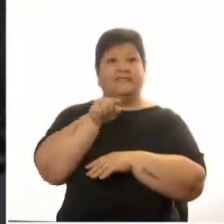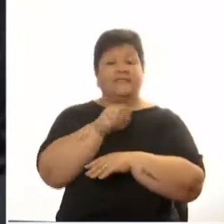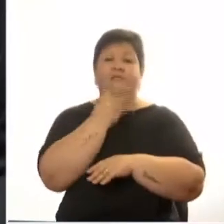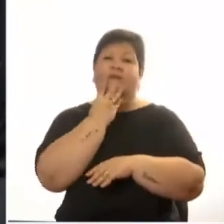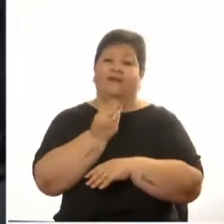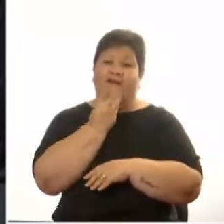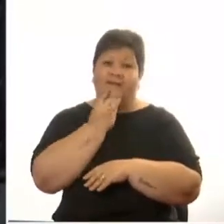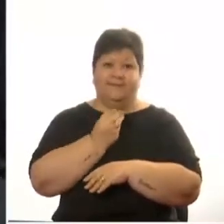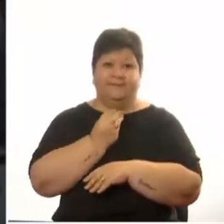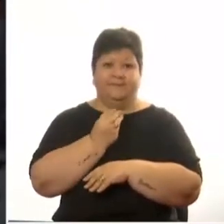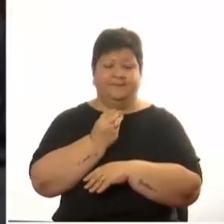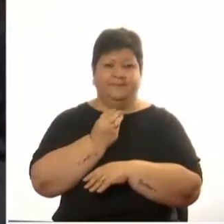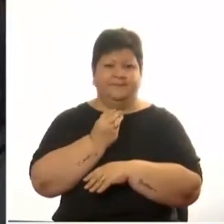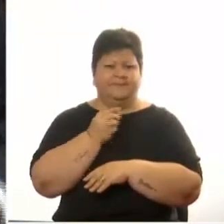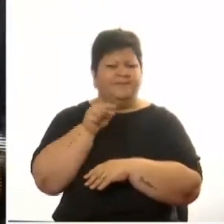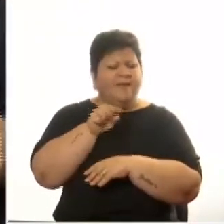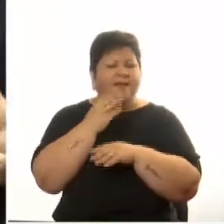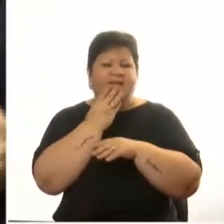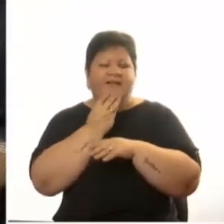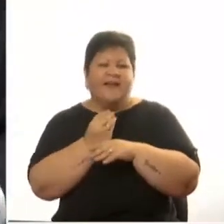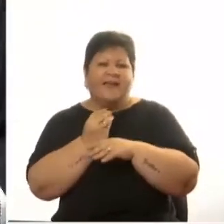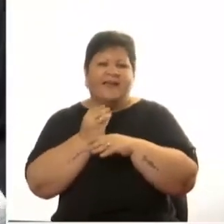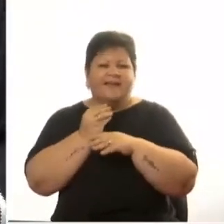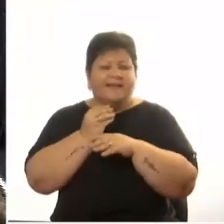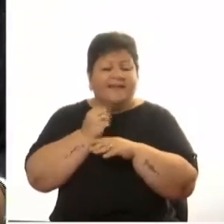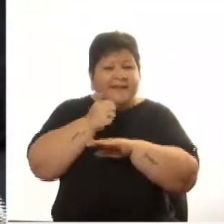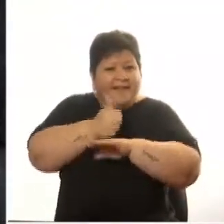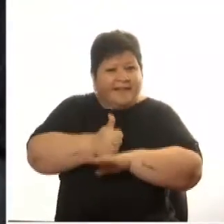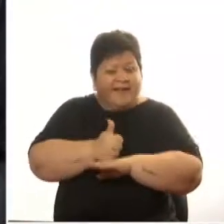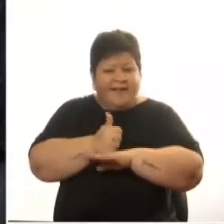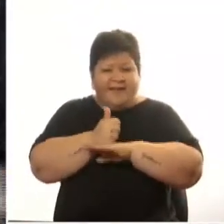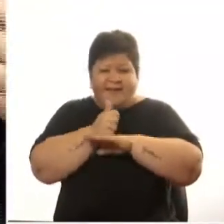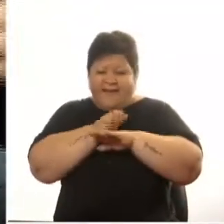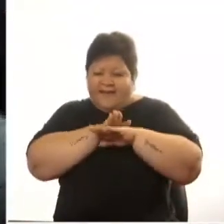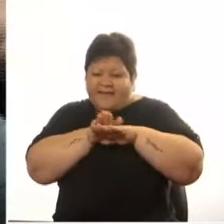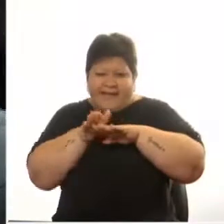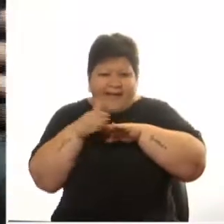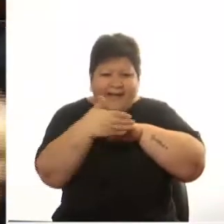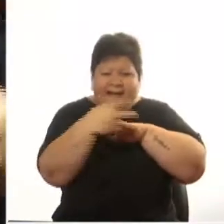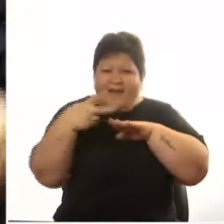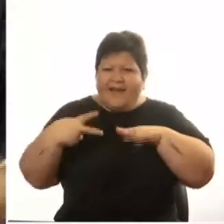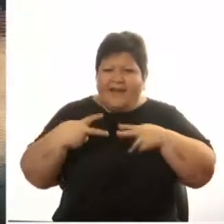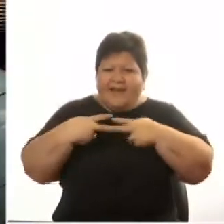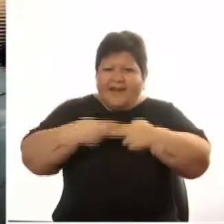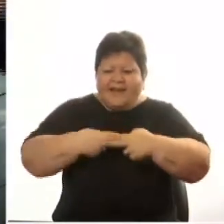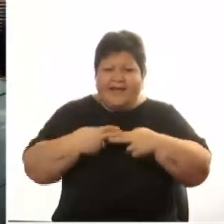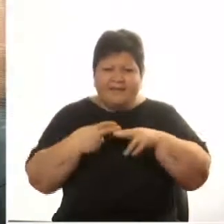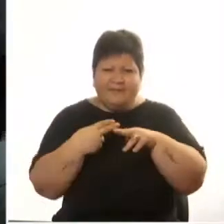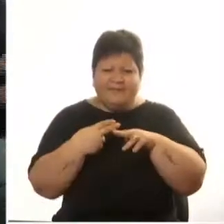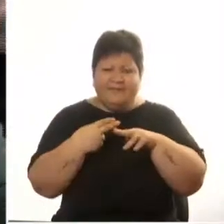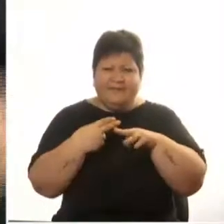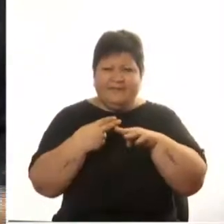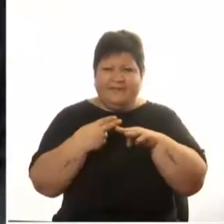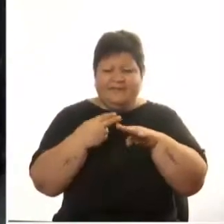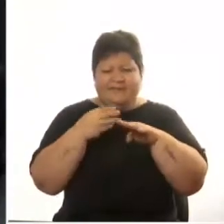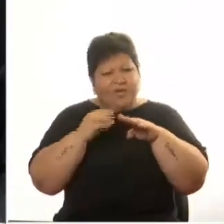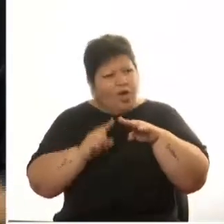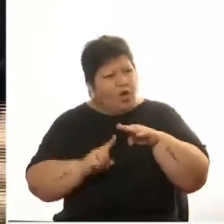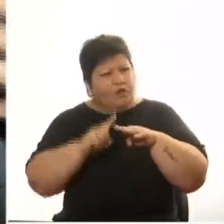Israel está en el límite de Occidente Israel representa nuestros valores